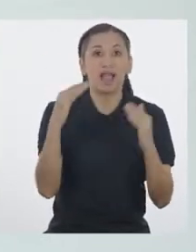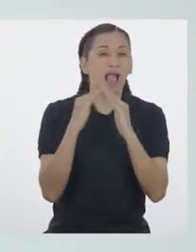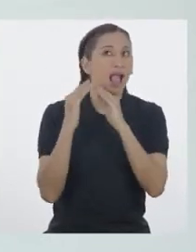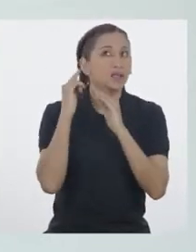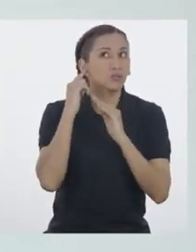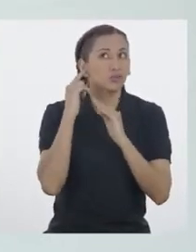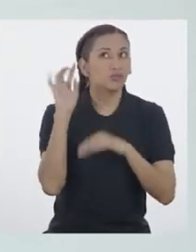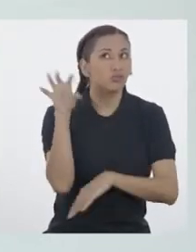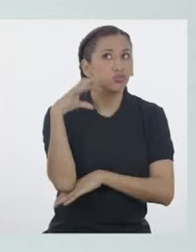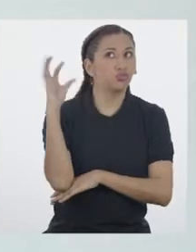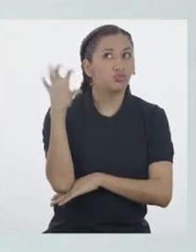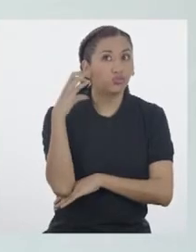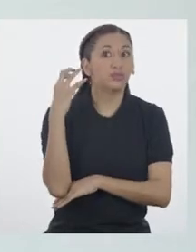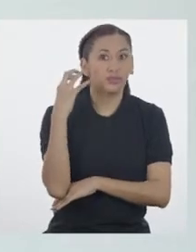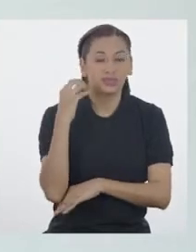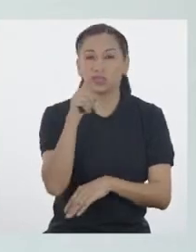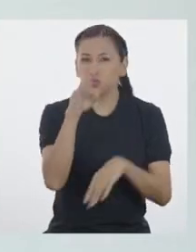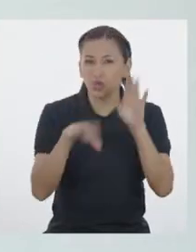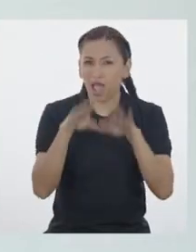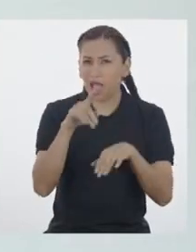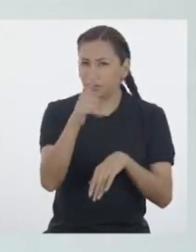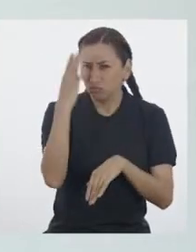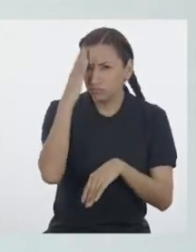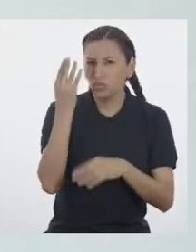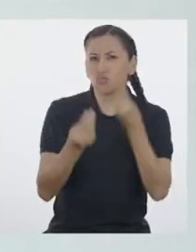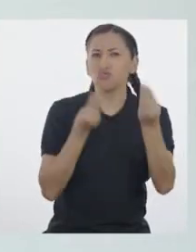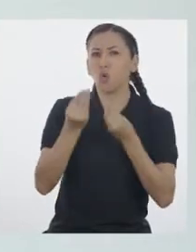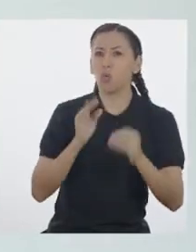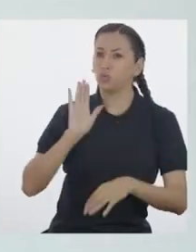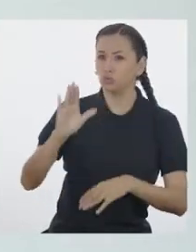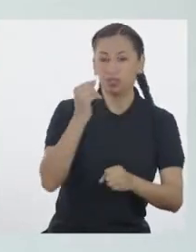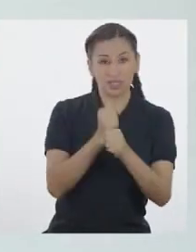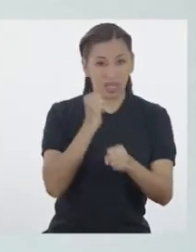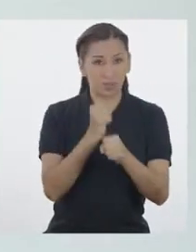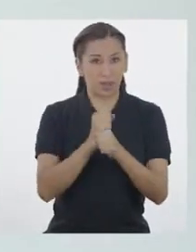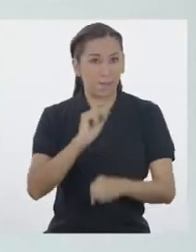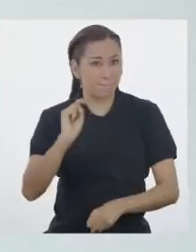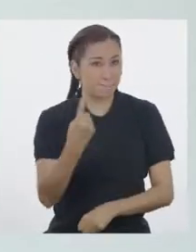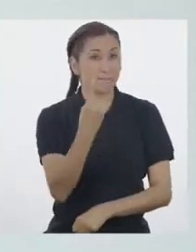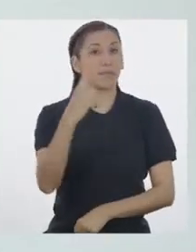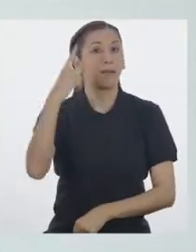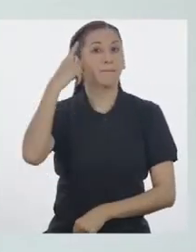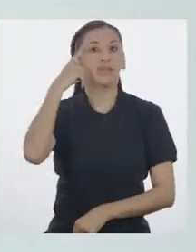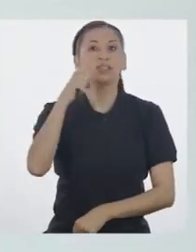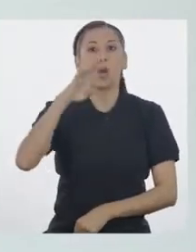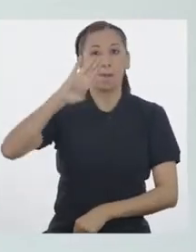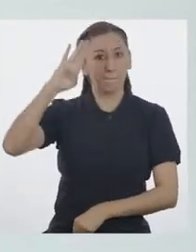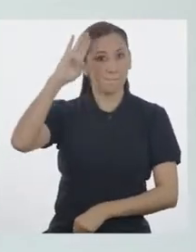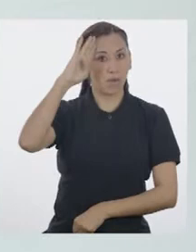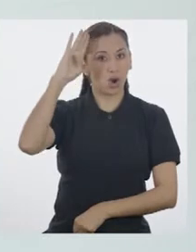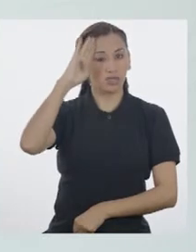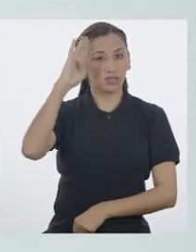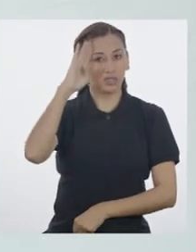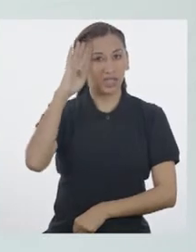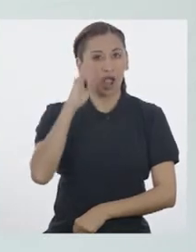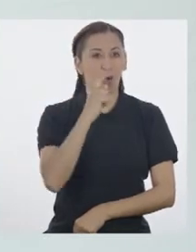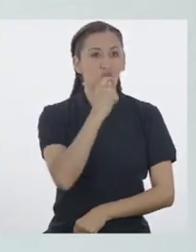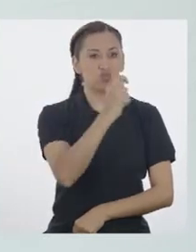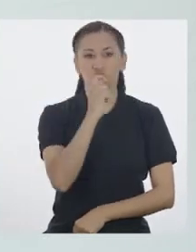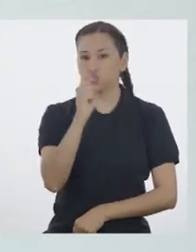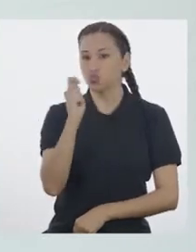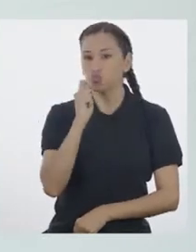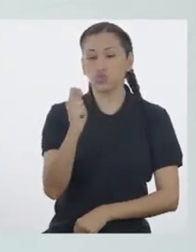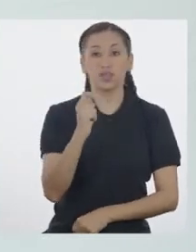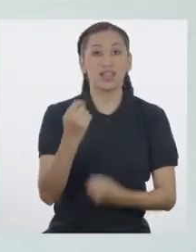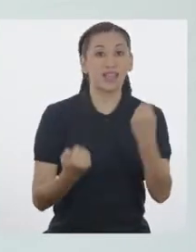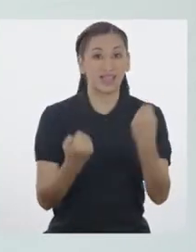por nuestras casas. ¿Alguna vez se han puesto a pensar cómo es hacer su trabajo? Primero, pensemos en la policía de tránsito. ¿Saben cuál es su labor? favor,